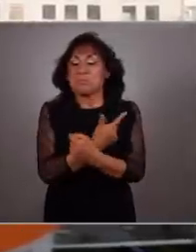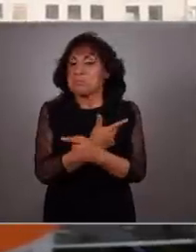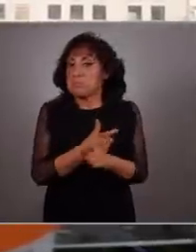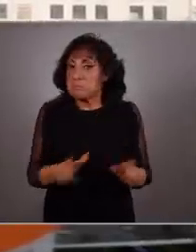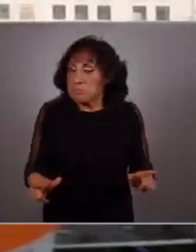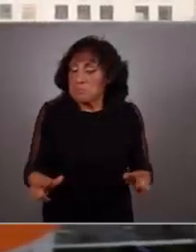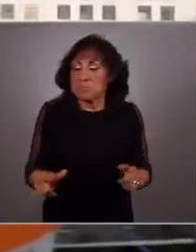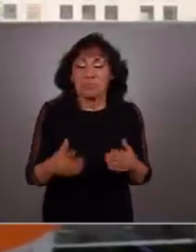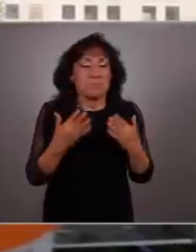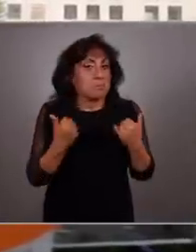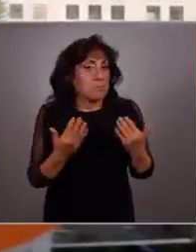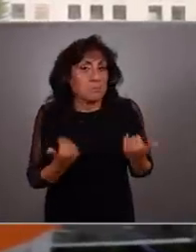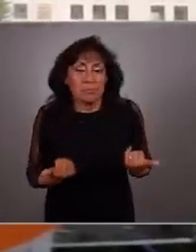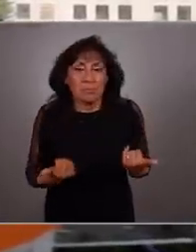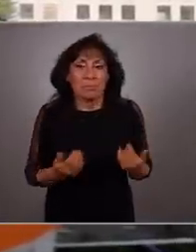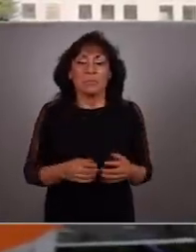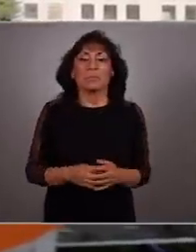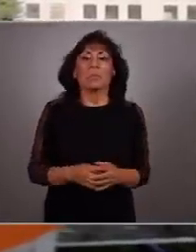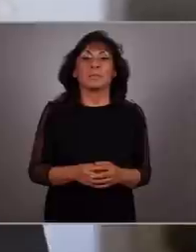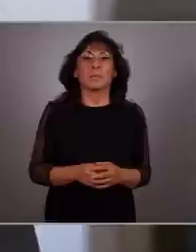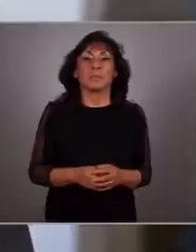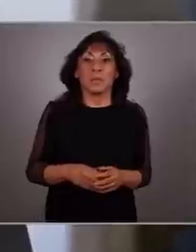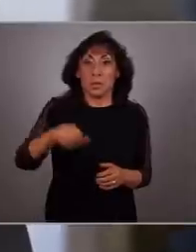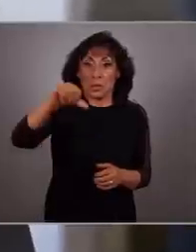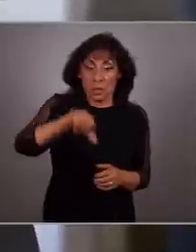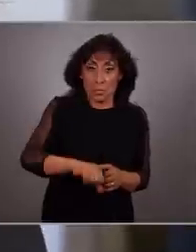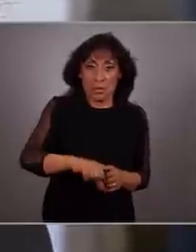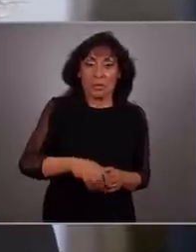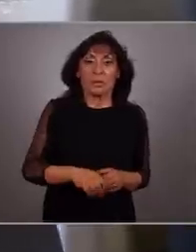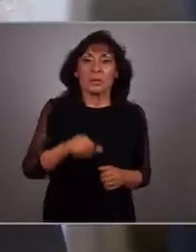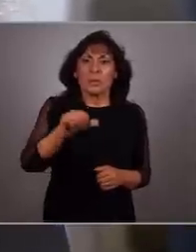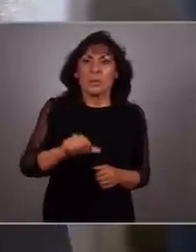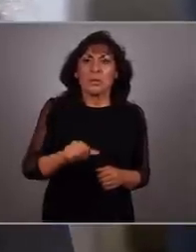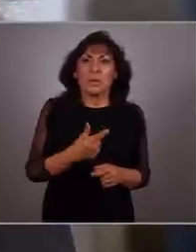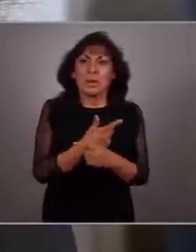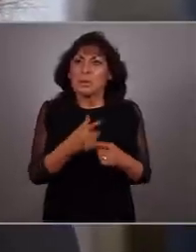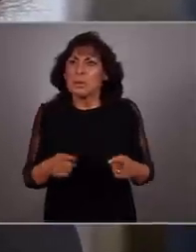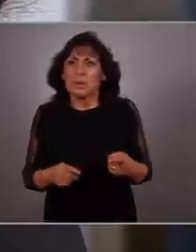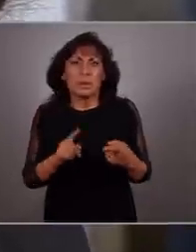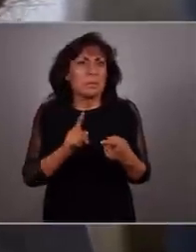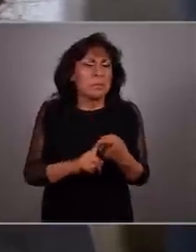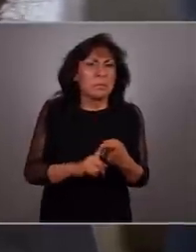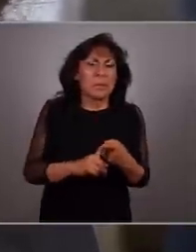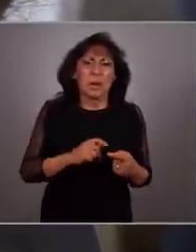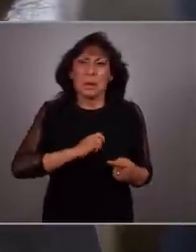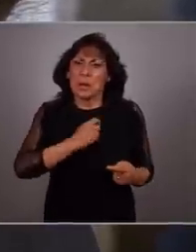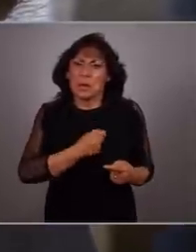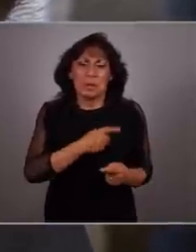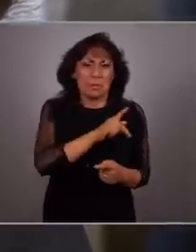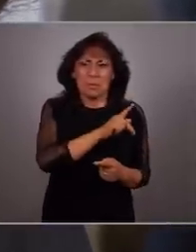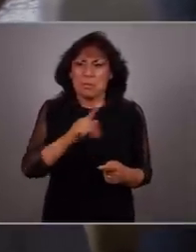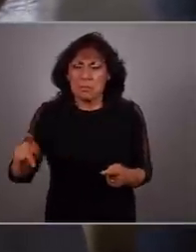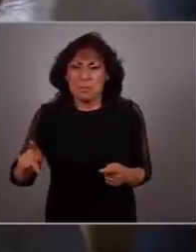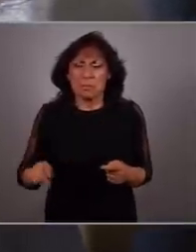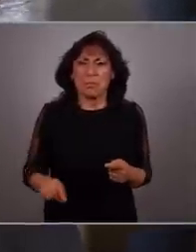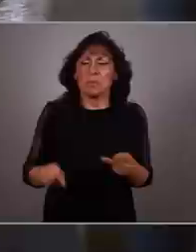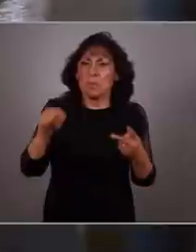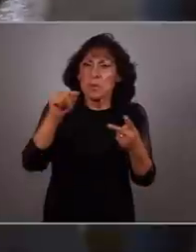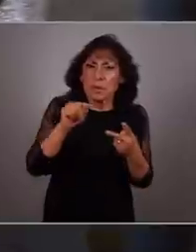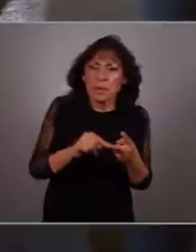país no se respirará libertad. Hoy, hoy libertad es que la salud no sea un privilegio.